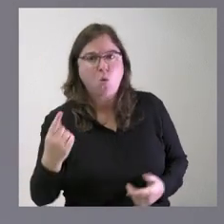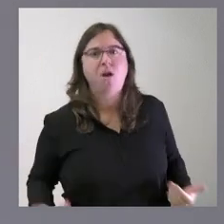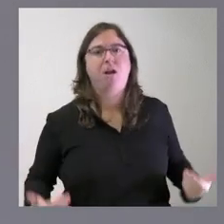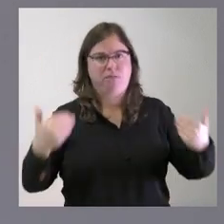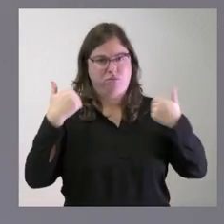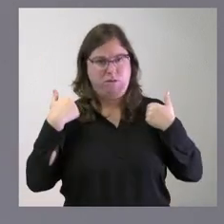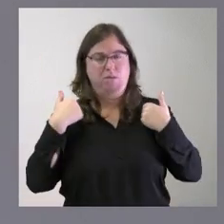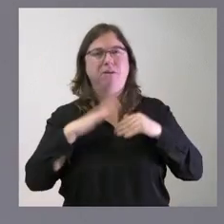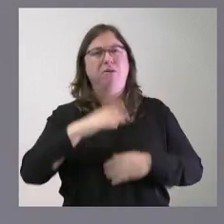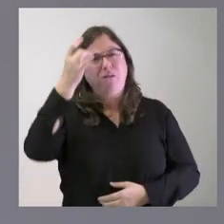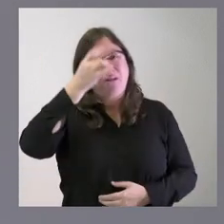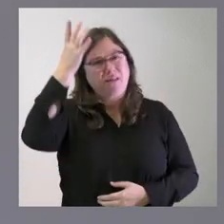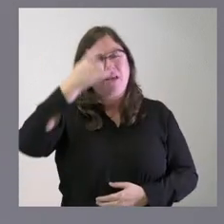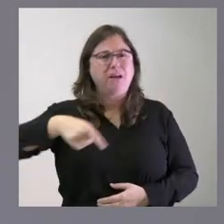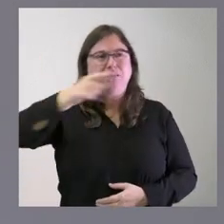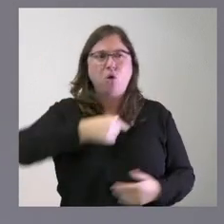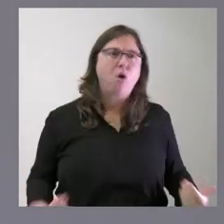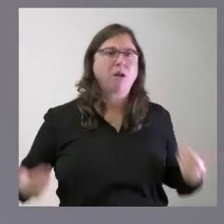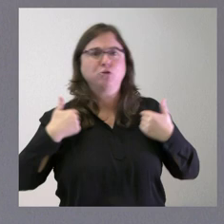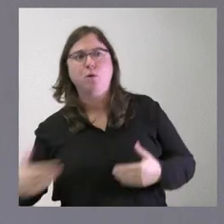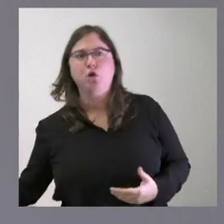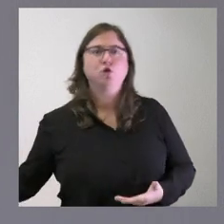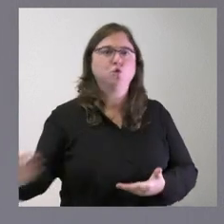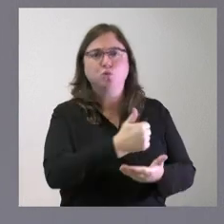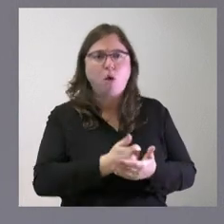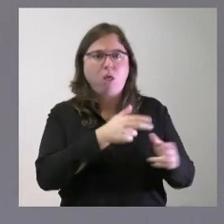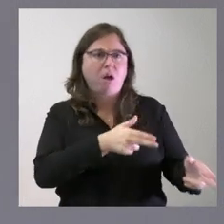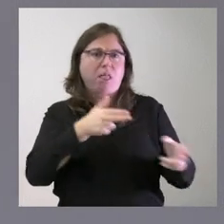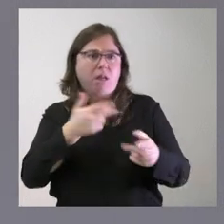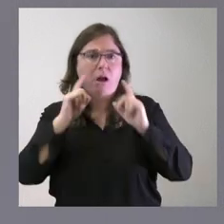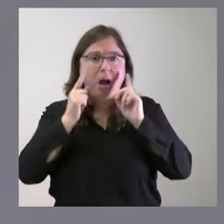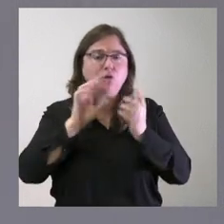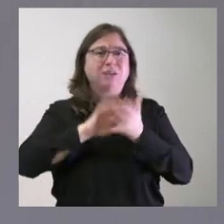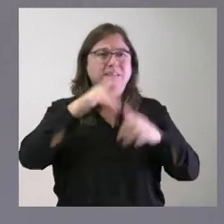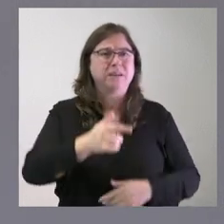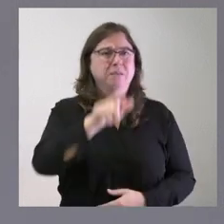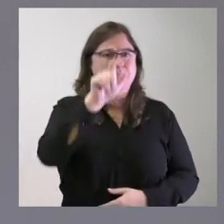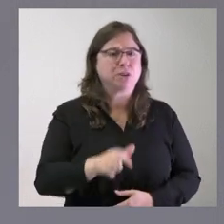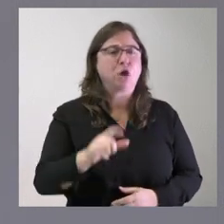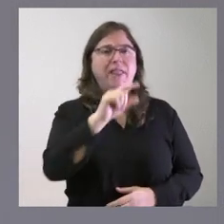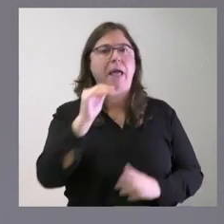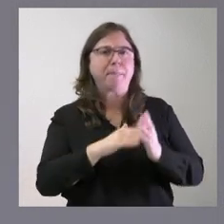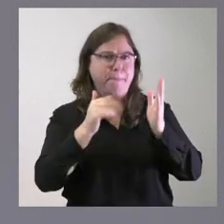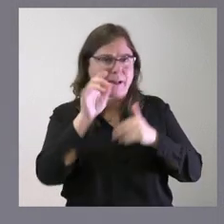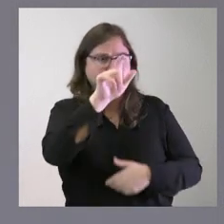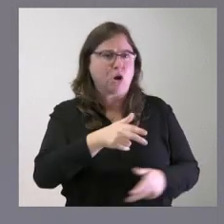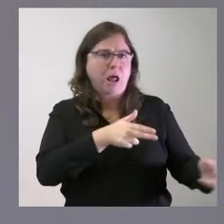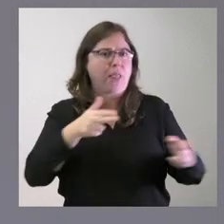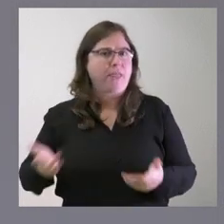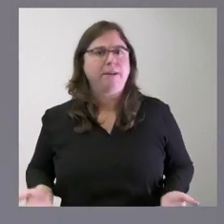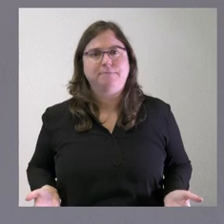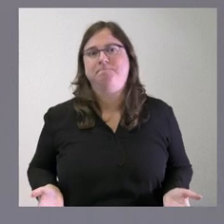ley pero esta idea de que vamos a responsabilizar todo un colectivo que en este caso en Castilla y León está formado por más de 10.000 personas me parece que